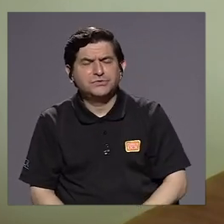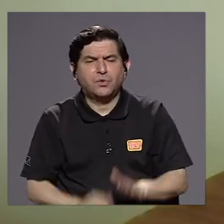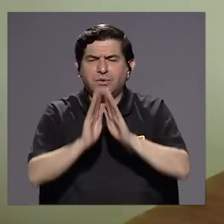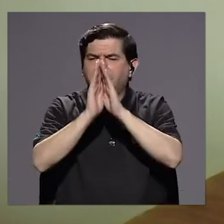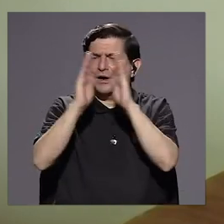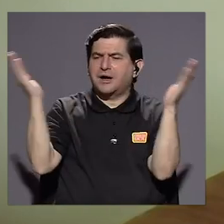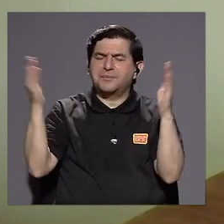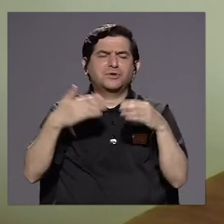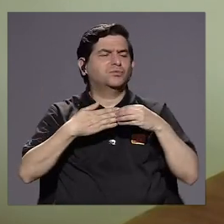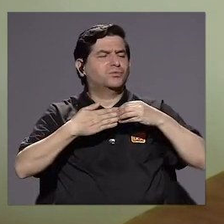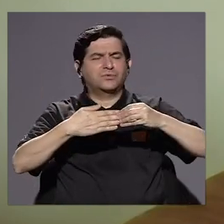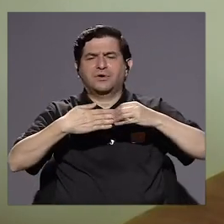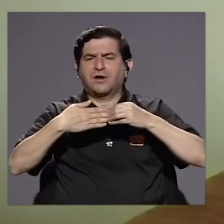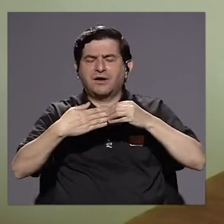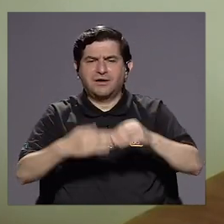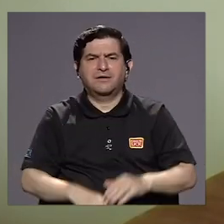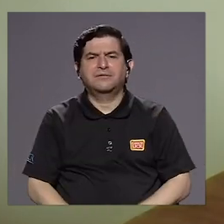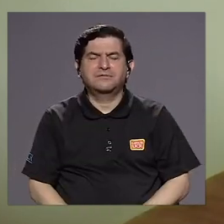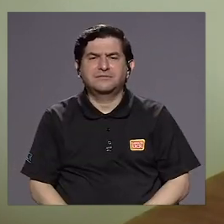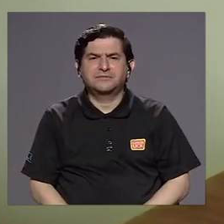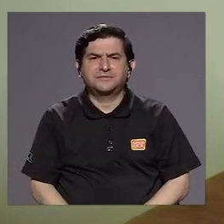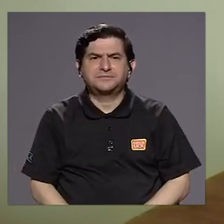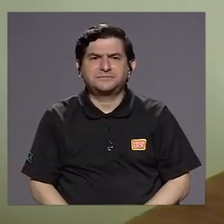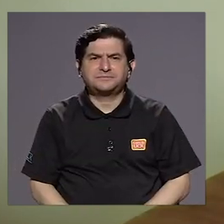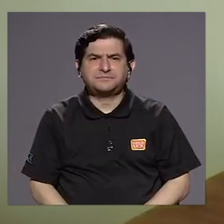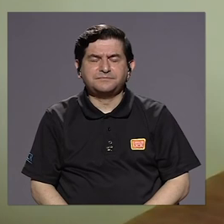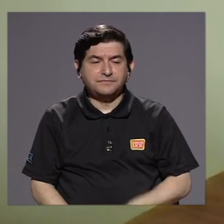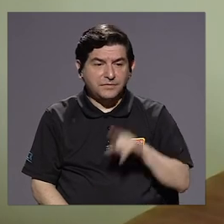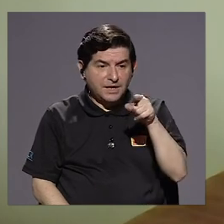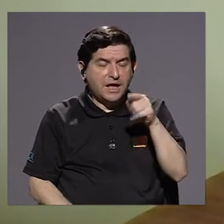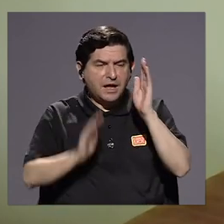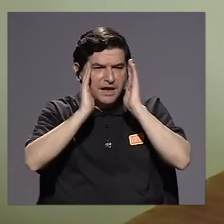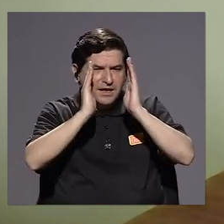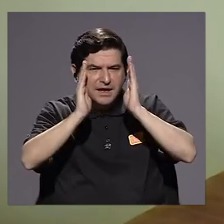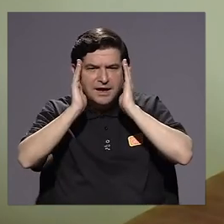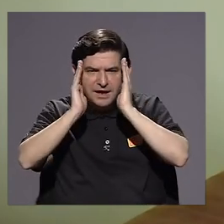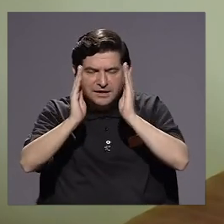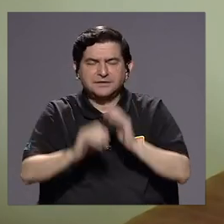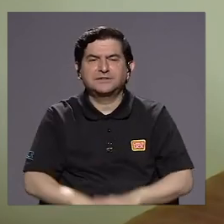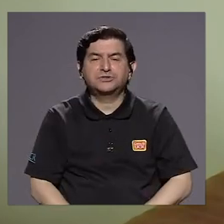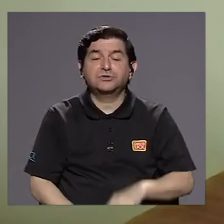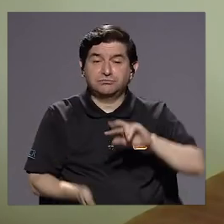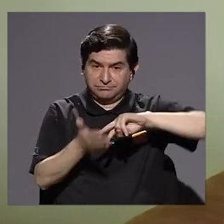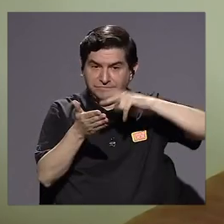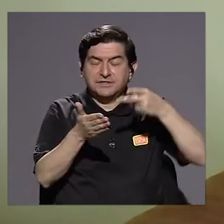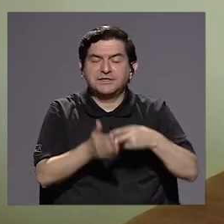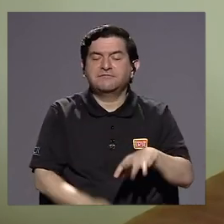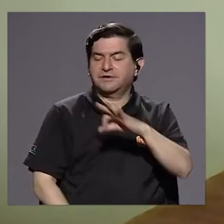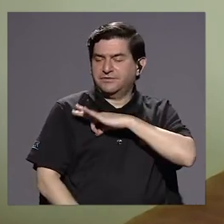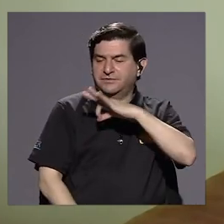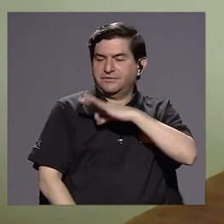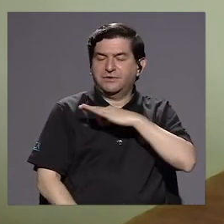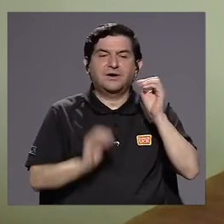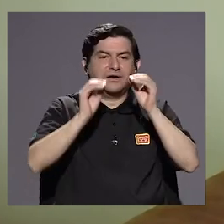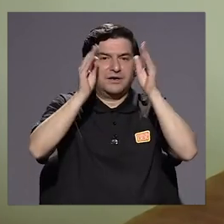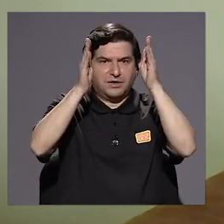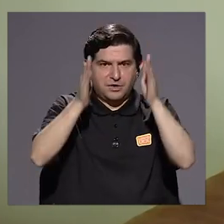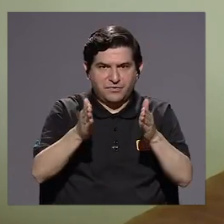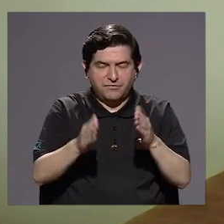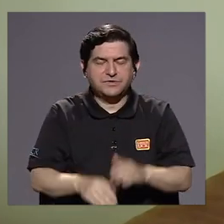apertura, una flexibilidad, una licenciación, una escucha, y creo que eso ha favorecido a los diferentes